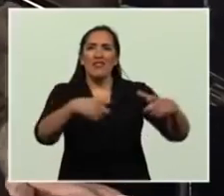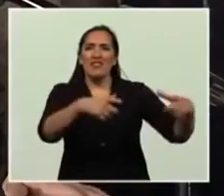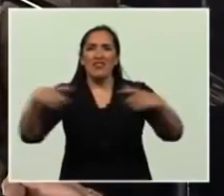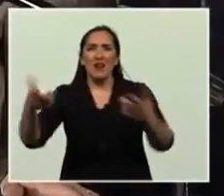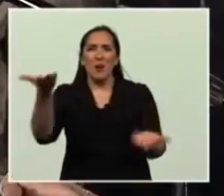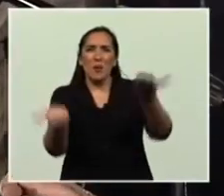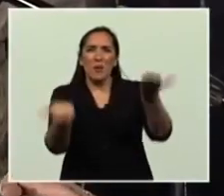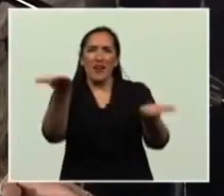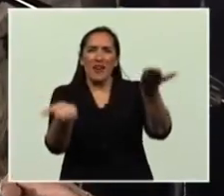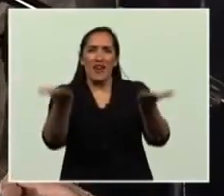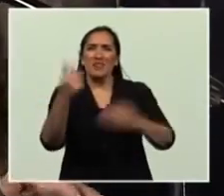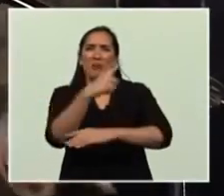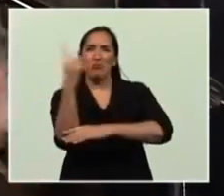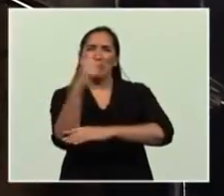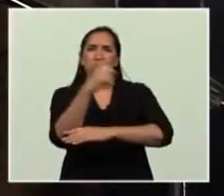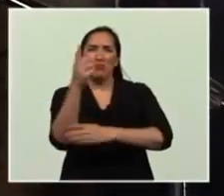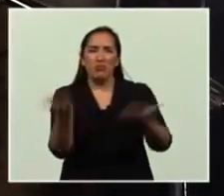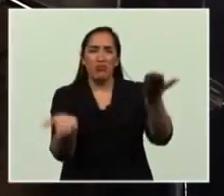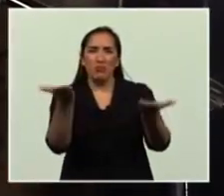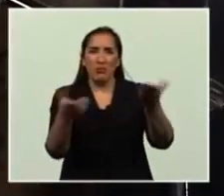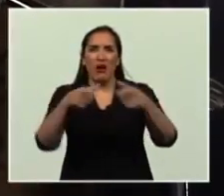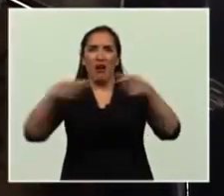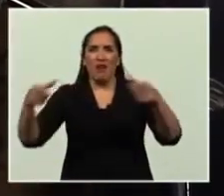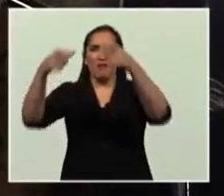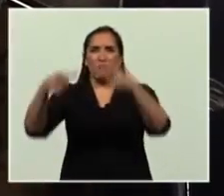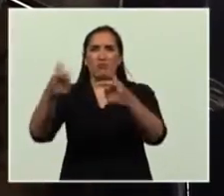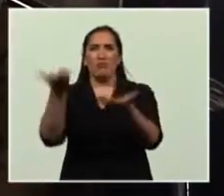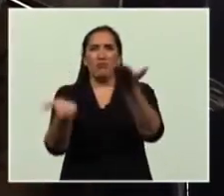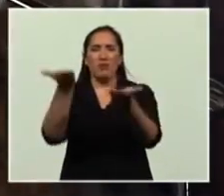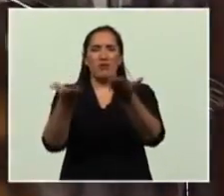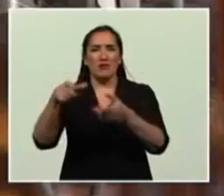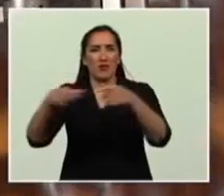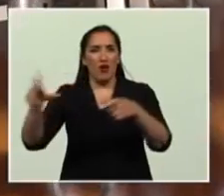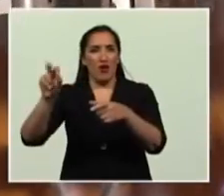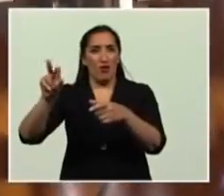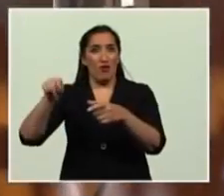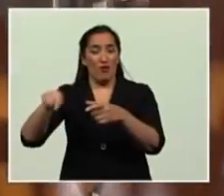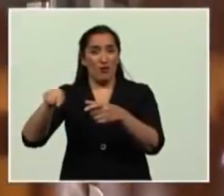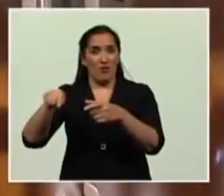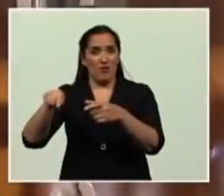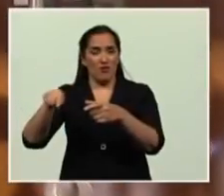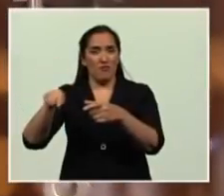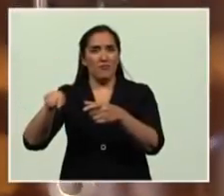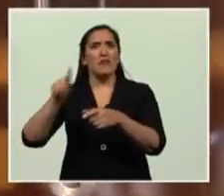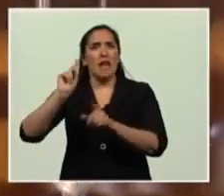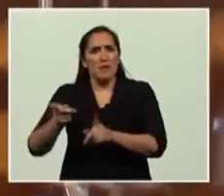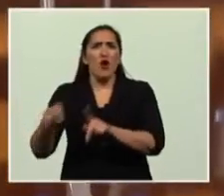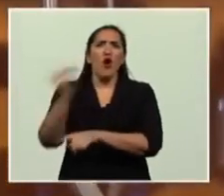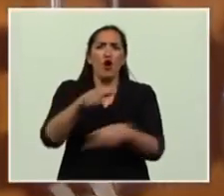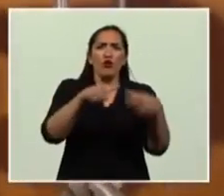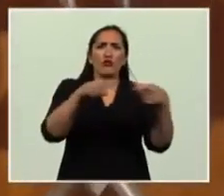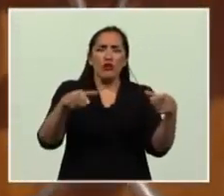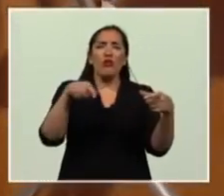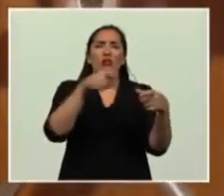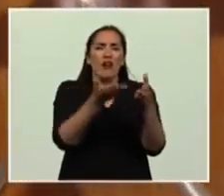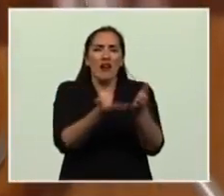que se utilizaron para pesar esos lingotes y también el modelo de lingote de cobre sobre el que se